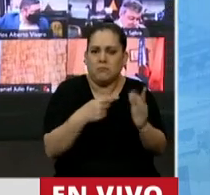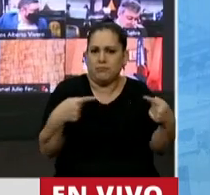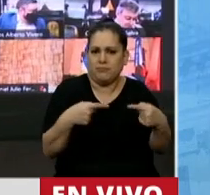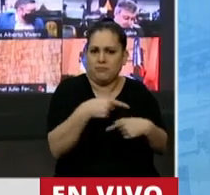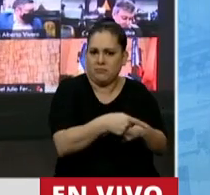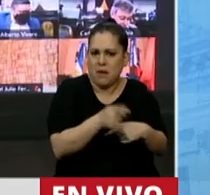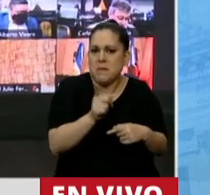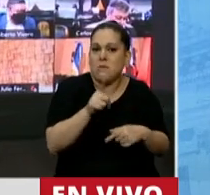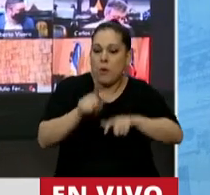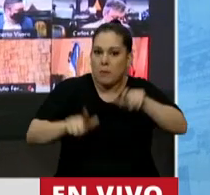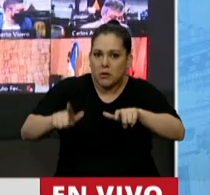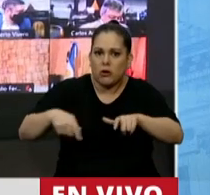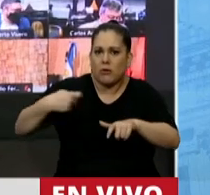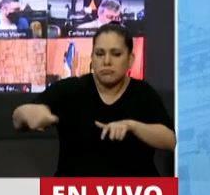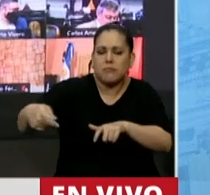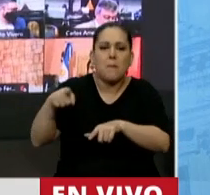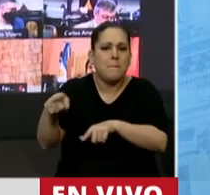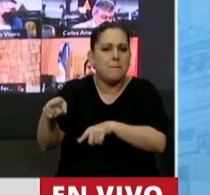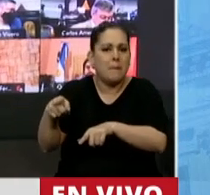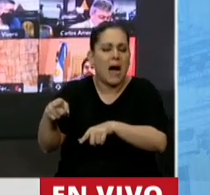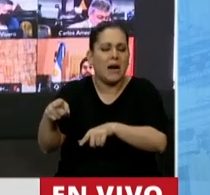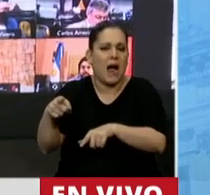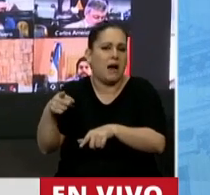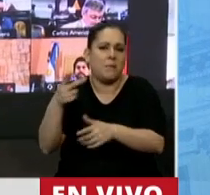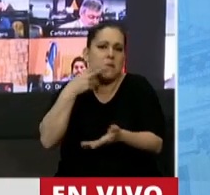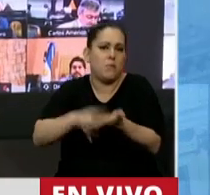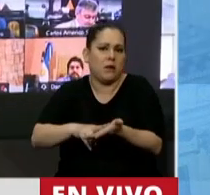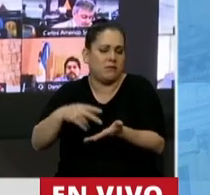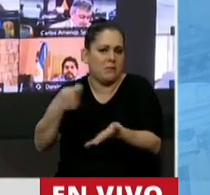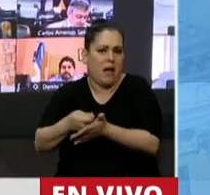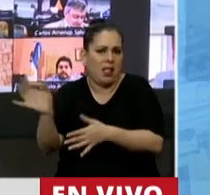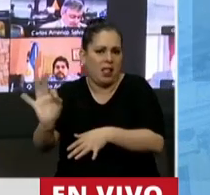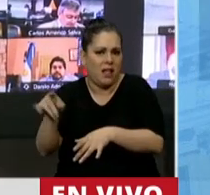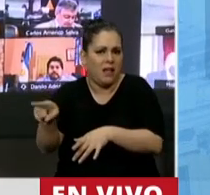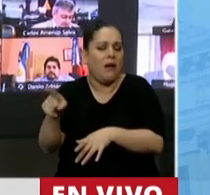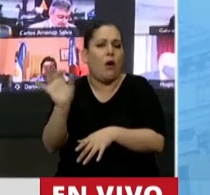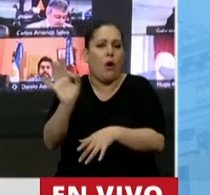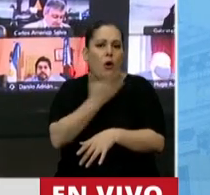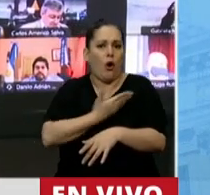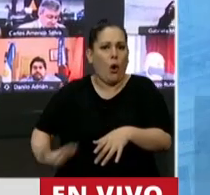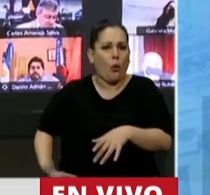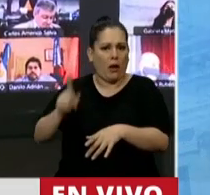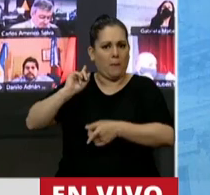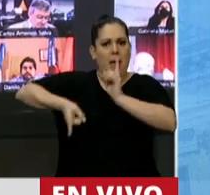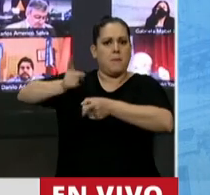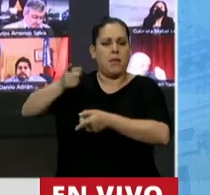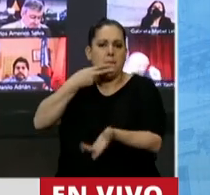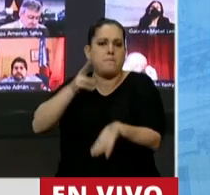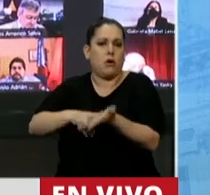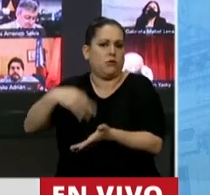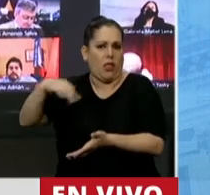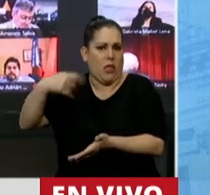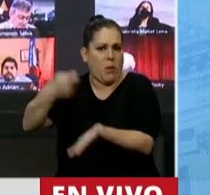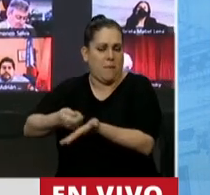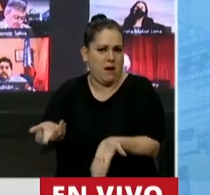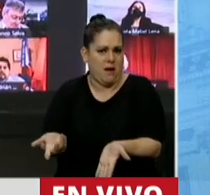contribuyentes para defenderse de la voracidad fiscal de gobiernos con tendencias autoritarias. Y además, detalle no